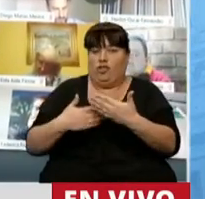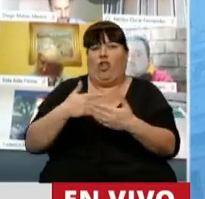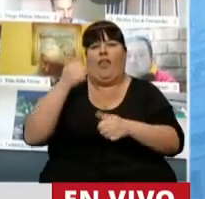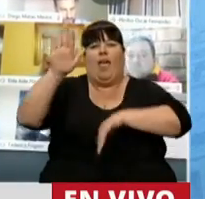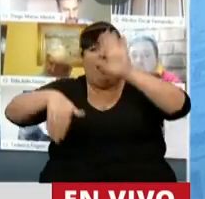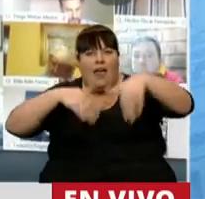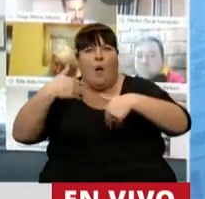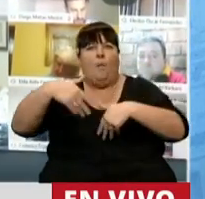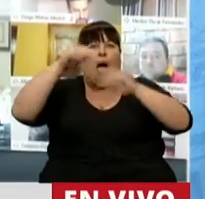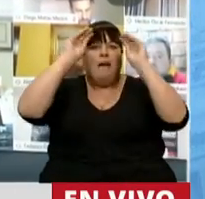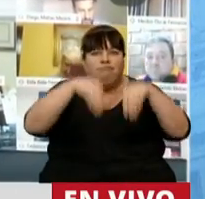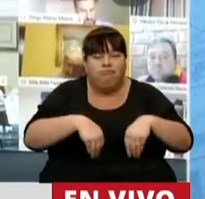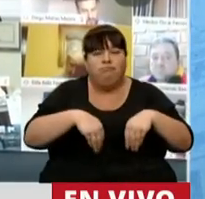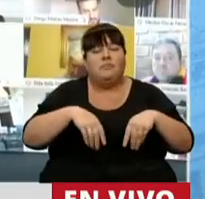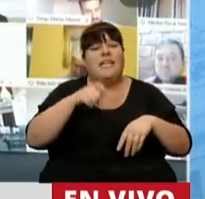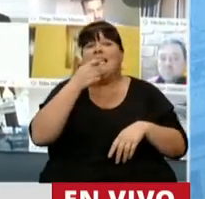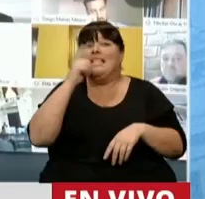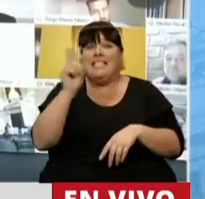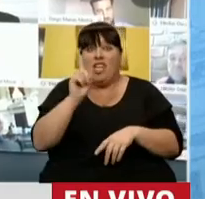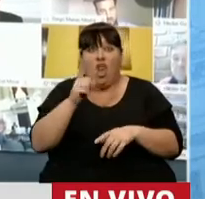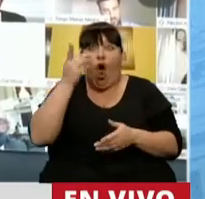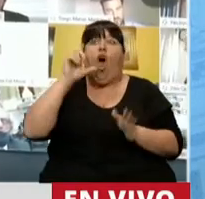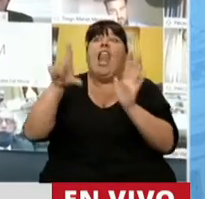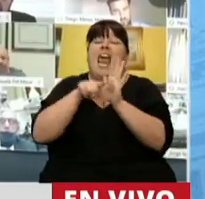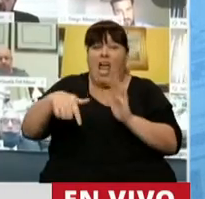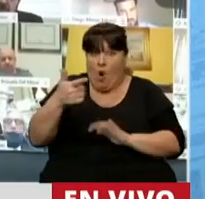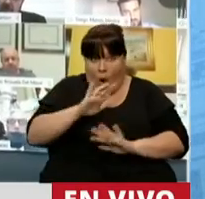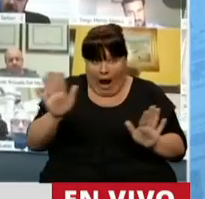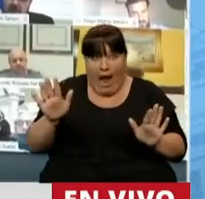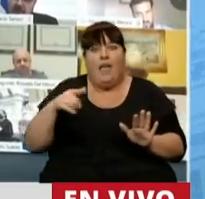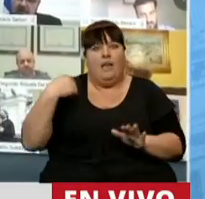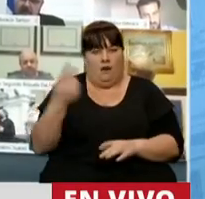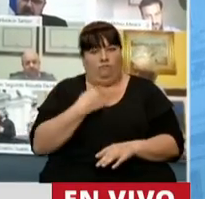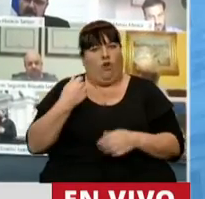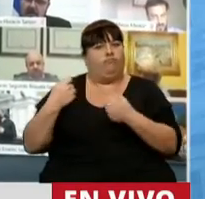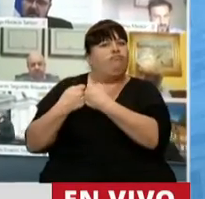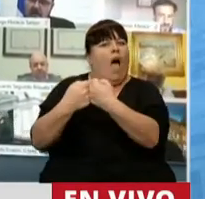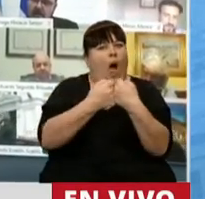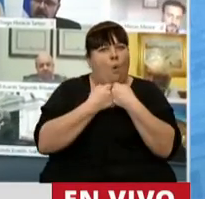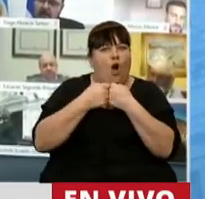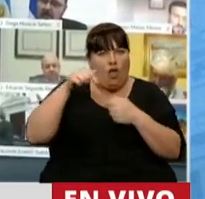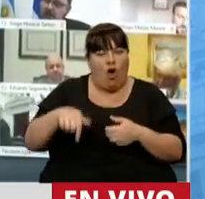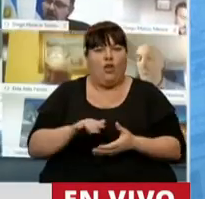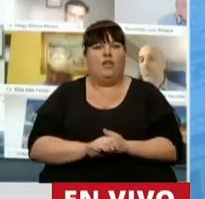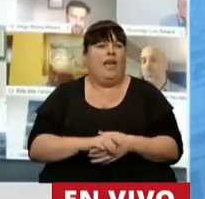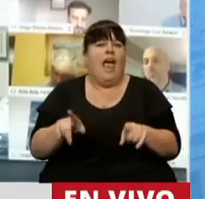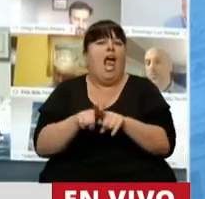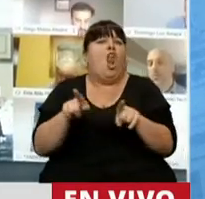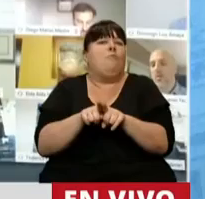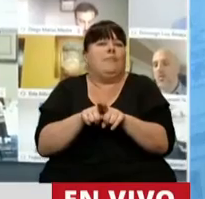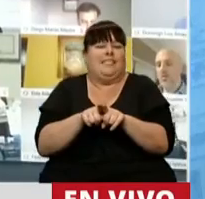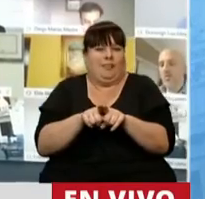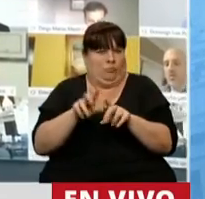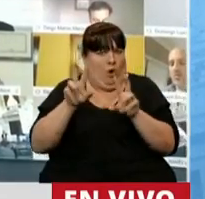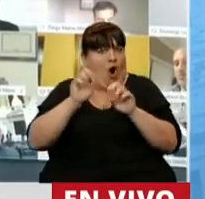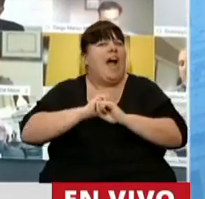concurso, de quiebra, realmente si no se tomara una medida como esta en la que nos hemos puesto de acuerdo hoy, realmente podría